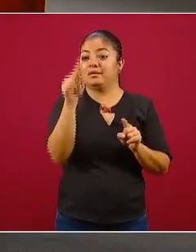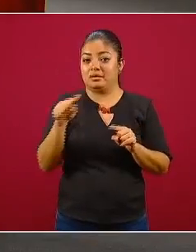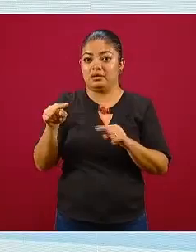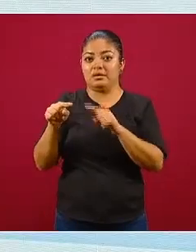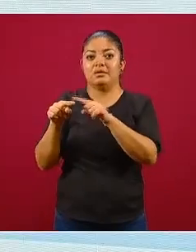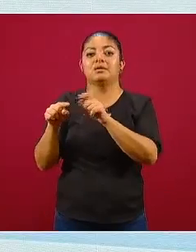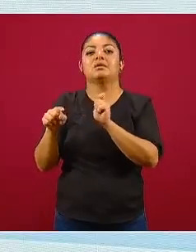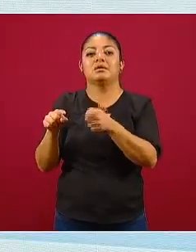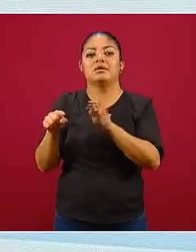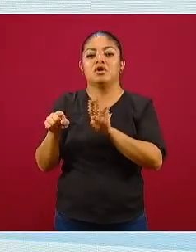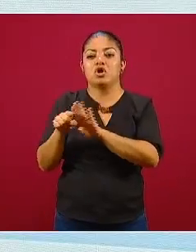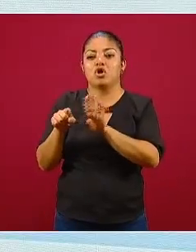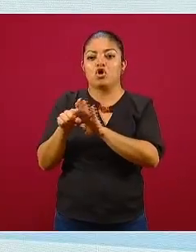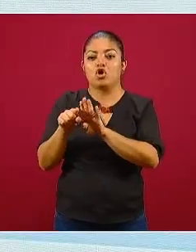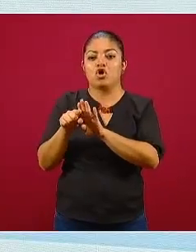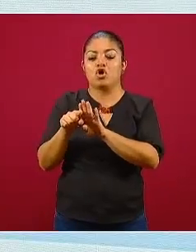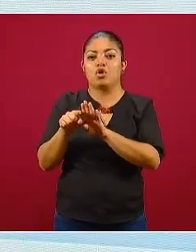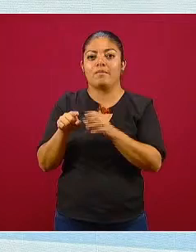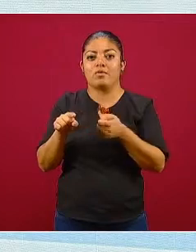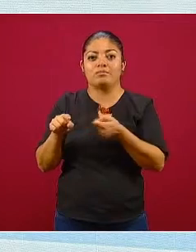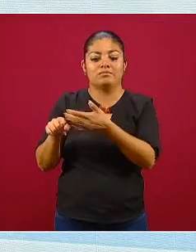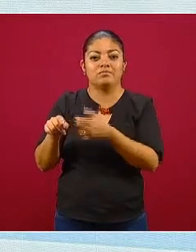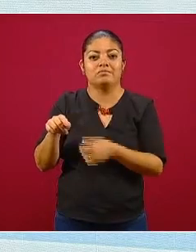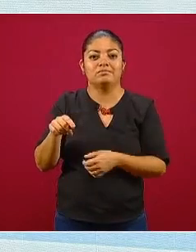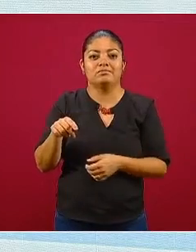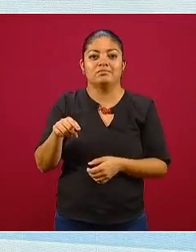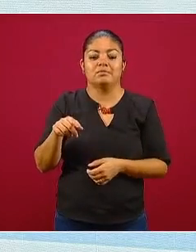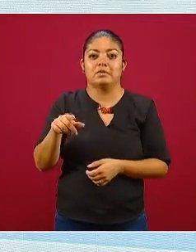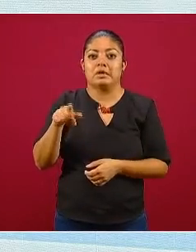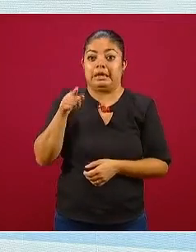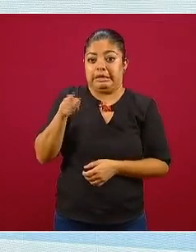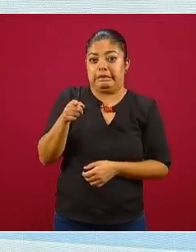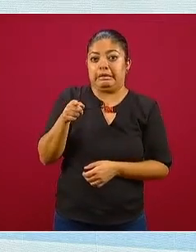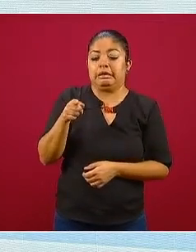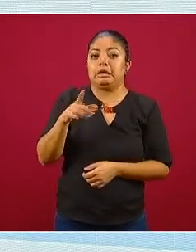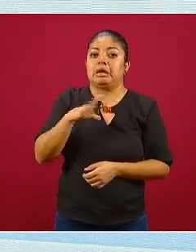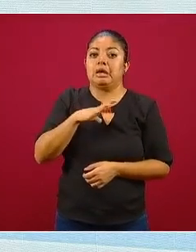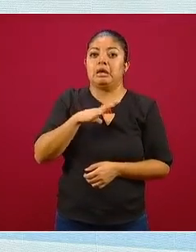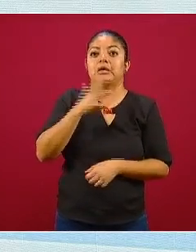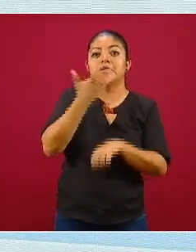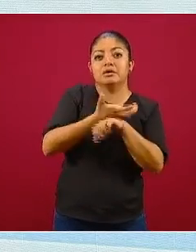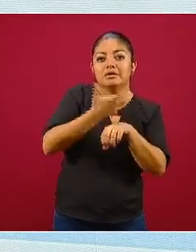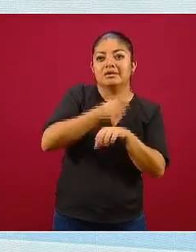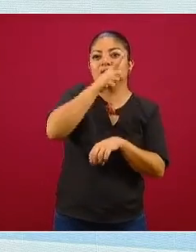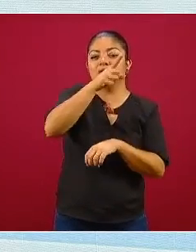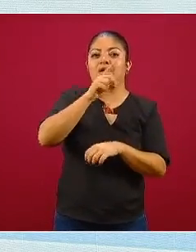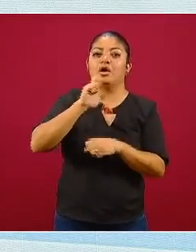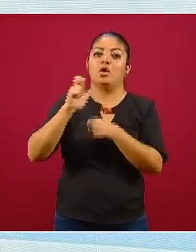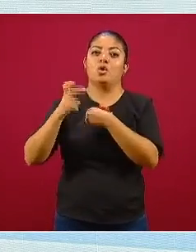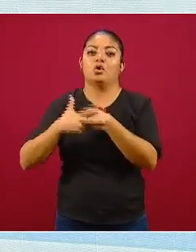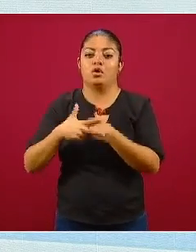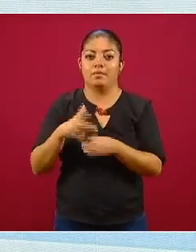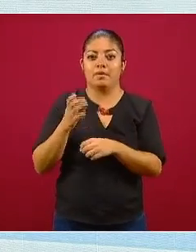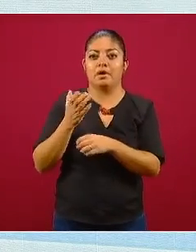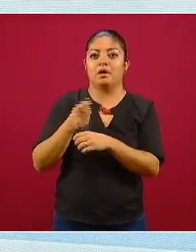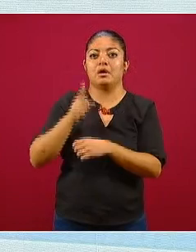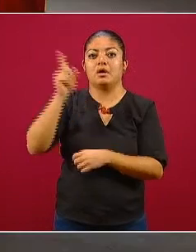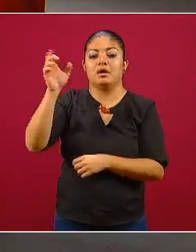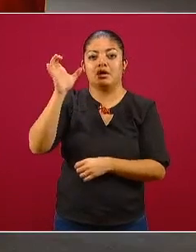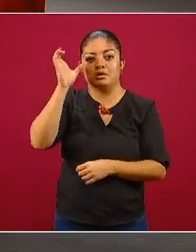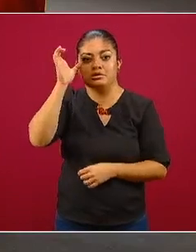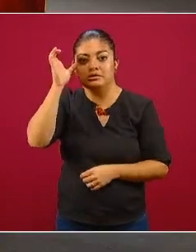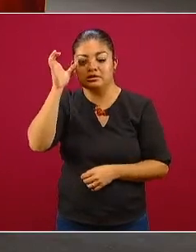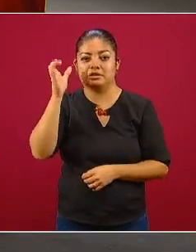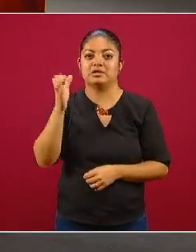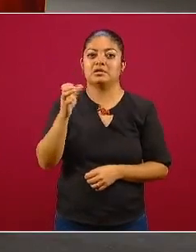retraso en la notificación, esto ocurre aquí en Estados Unidos, en Europa, en China, en Suecia, en todas partes del